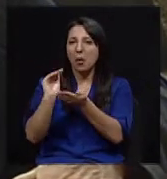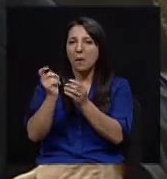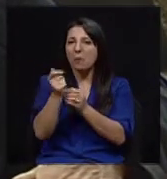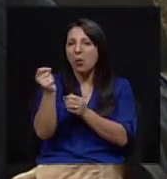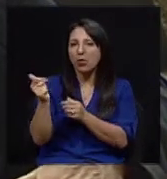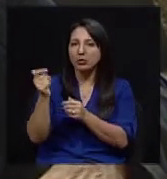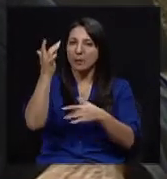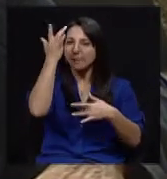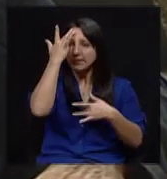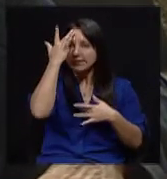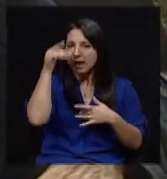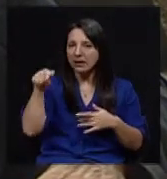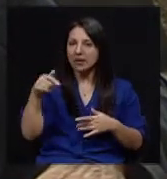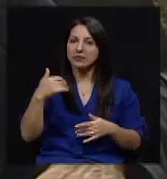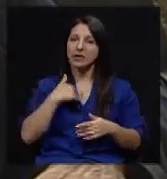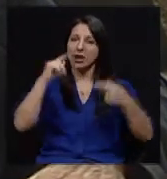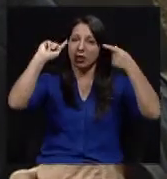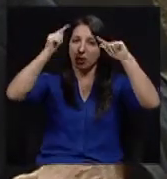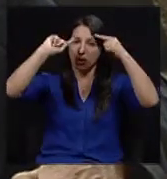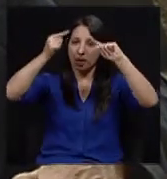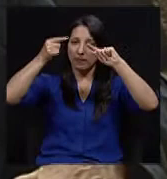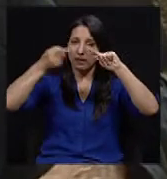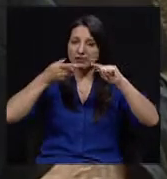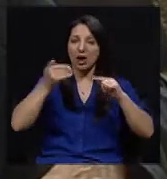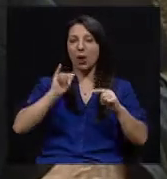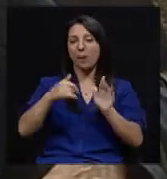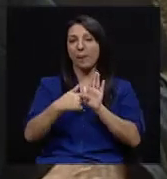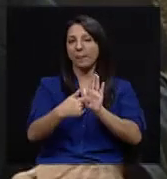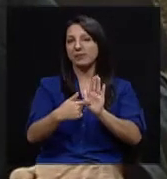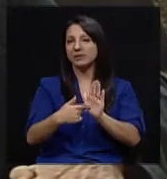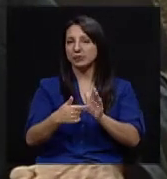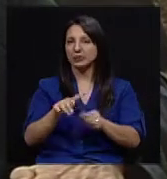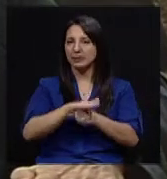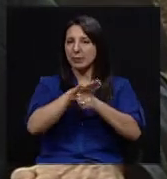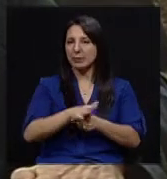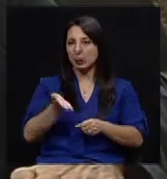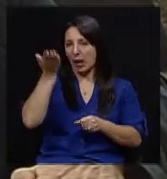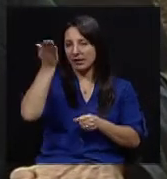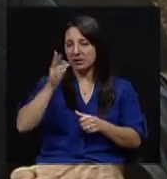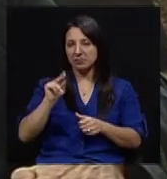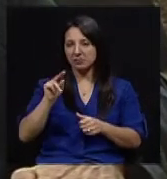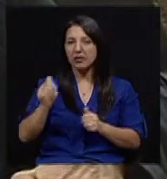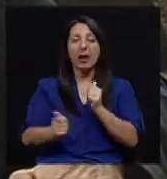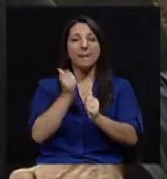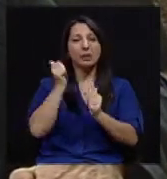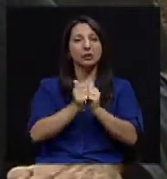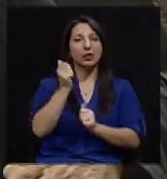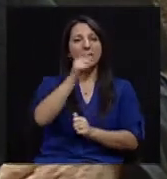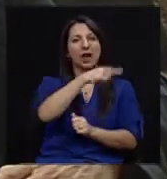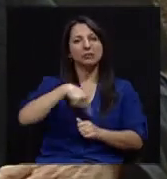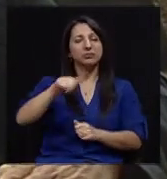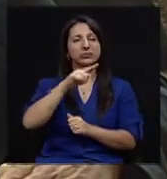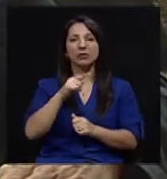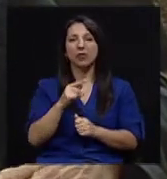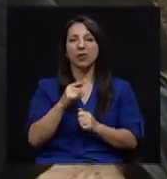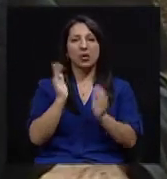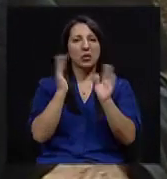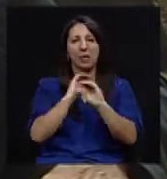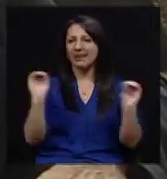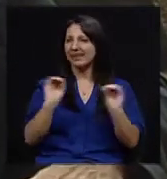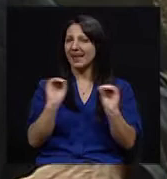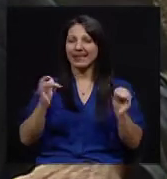realmente tienen dolor de cabeza como manifestación de la hipertensión. En la gran mayoría de los casos no hay absolutamente